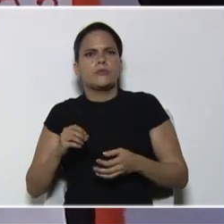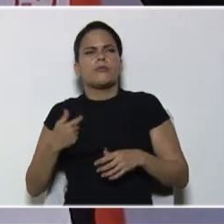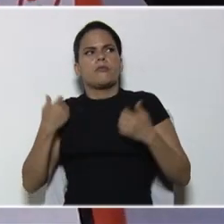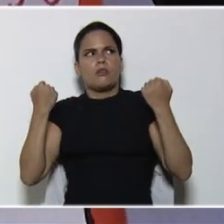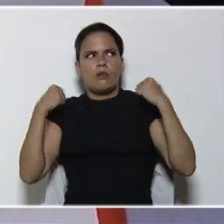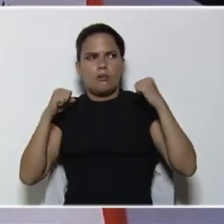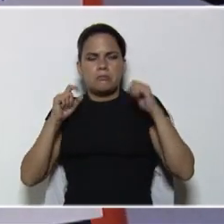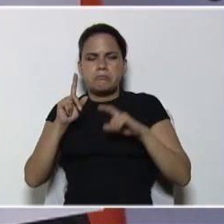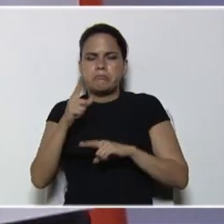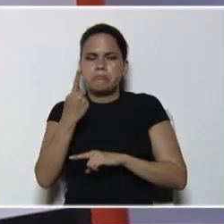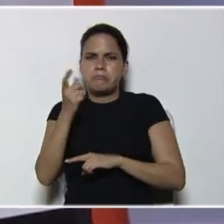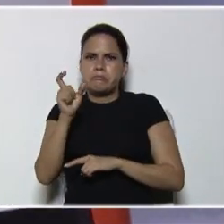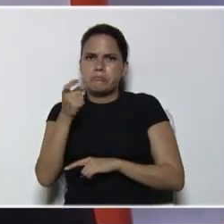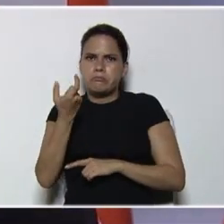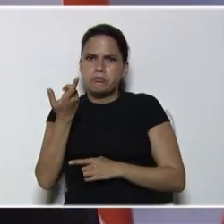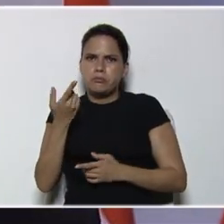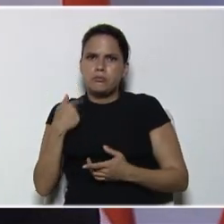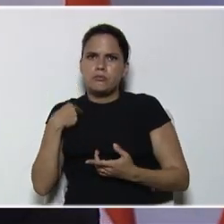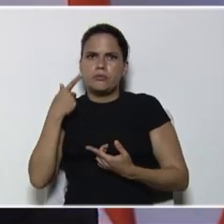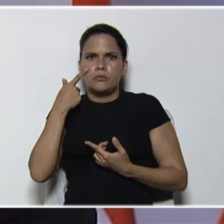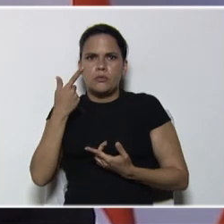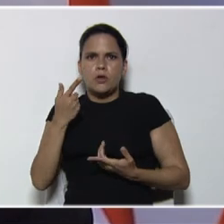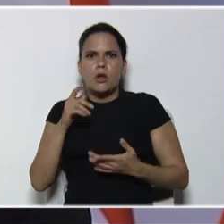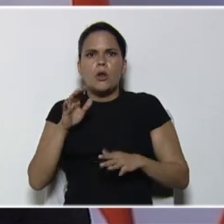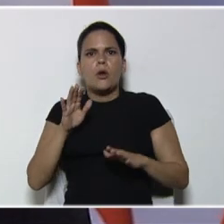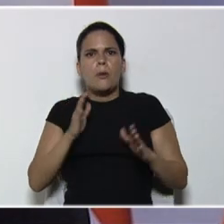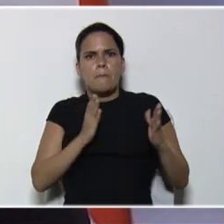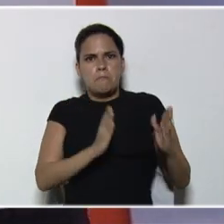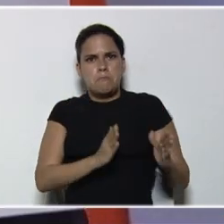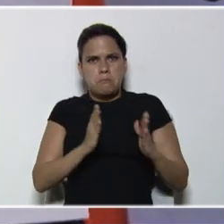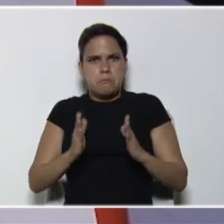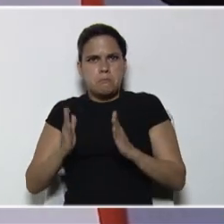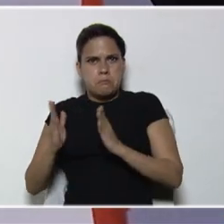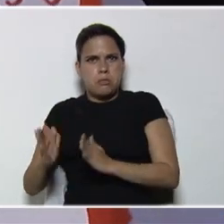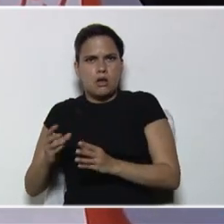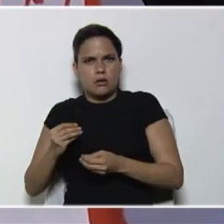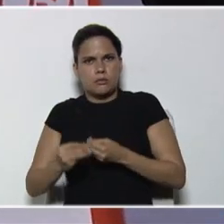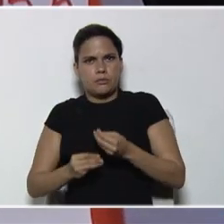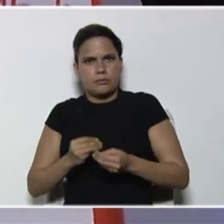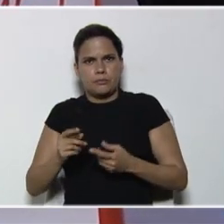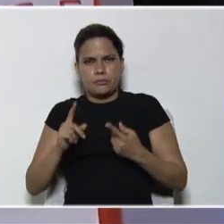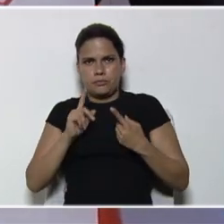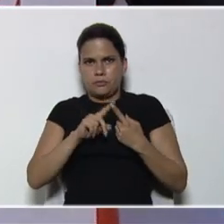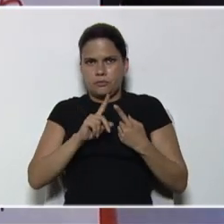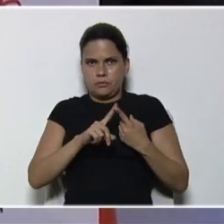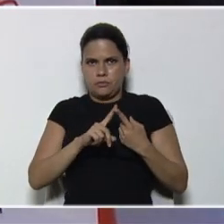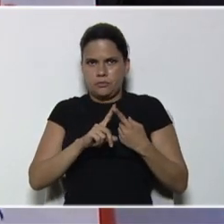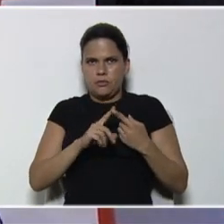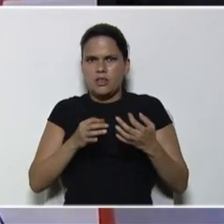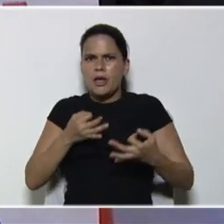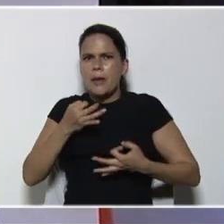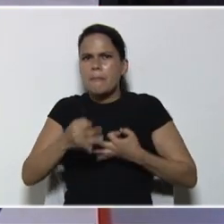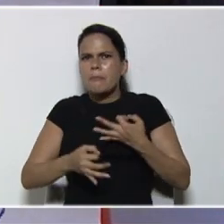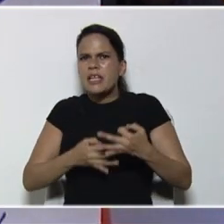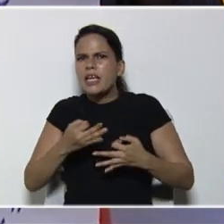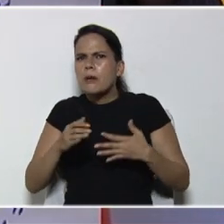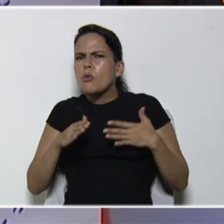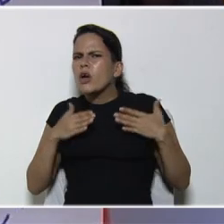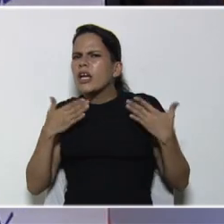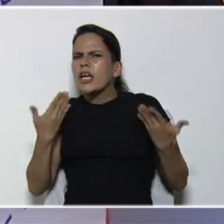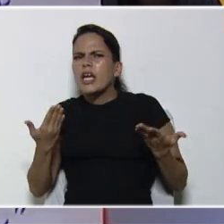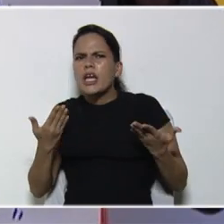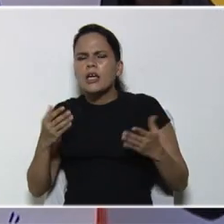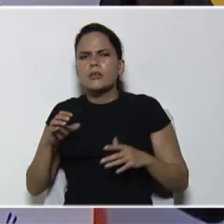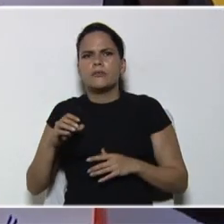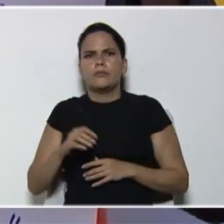tomando en cuenta, los pasos, que vamos a realizar. En primer lugar, explicamos, lo que significa, una ecuación,